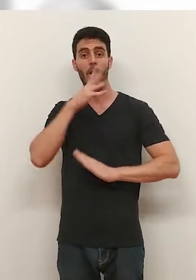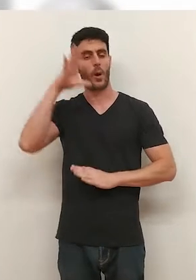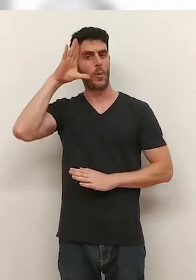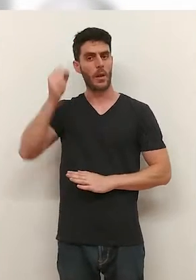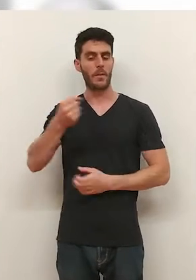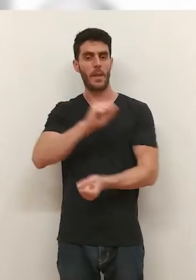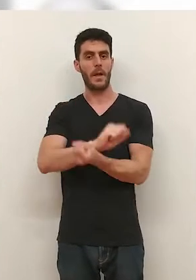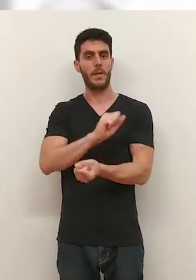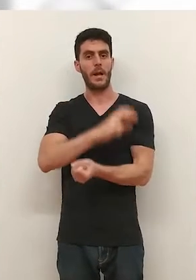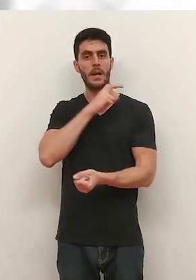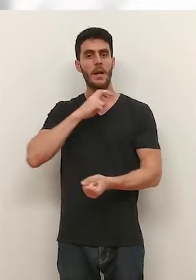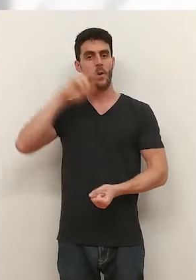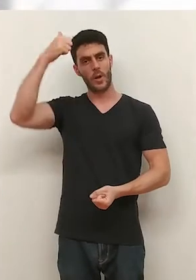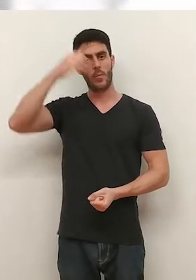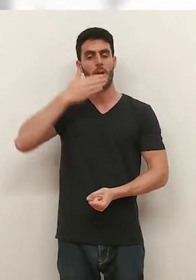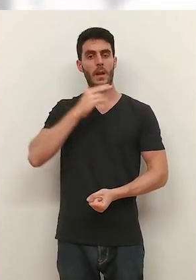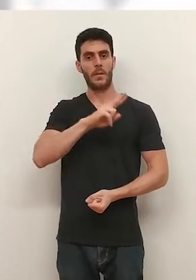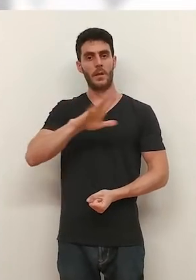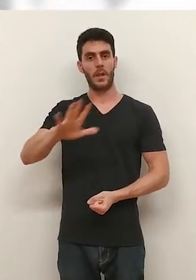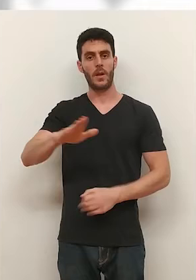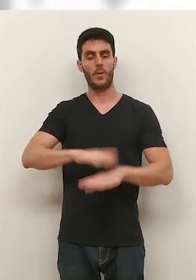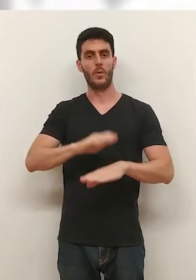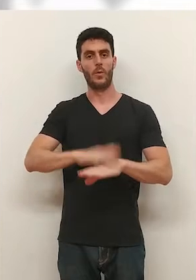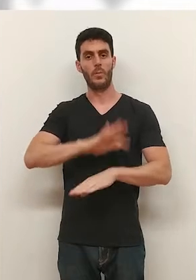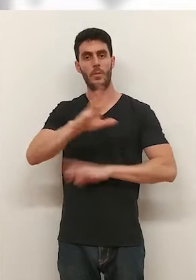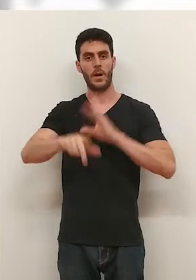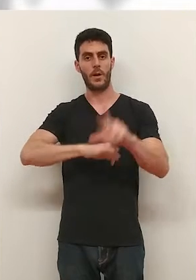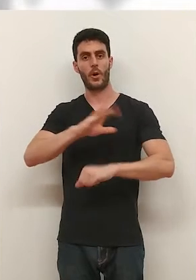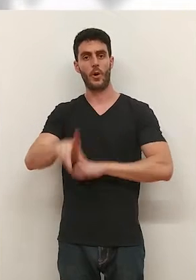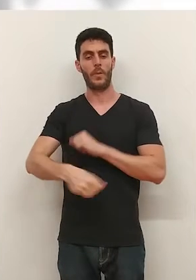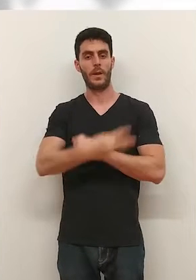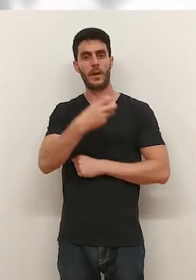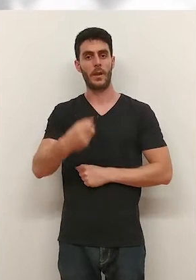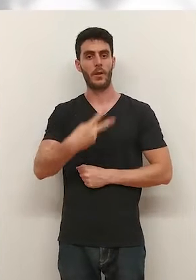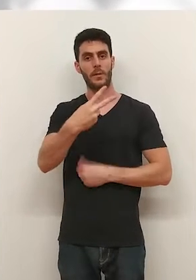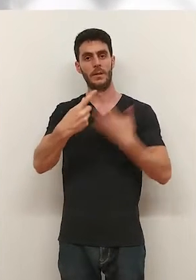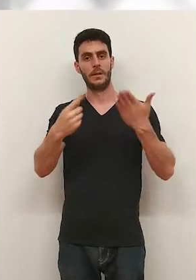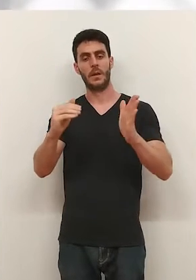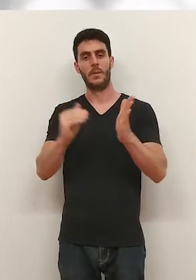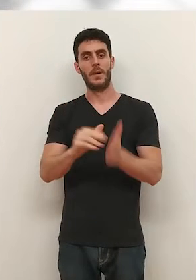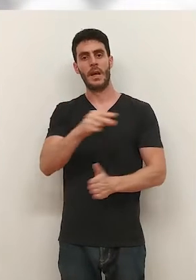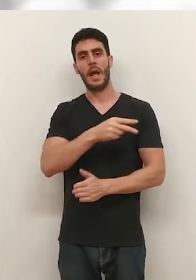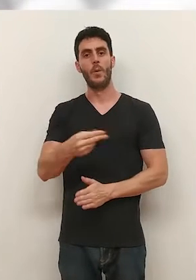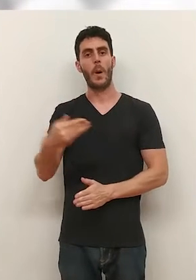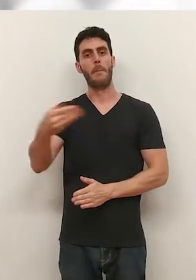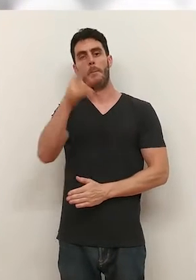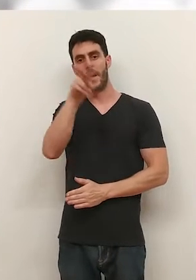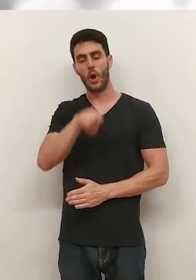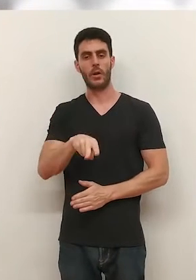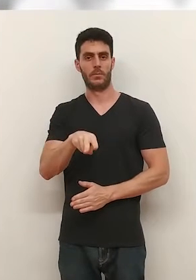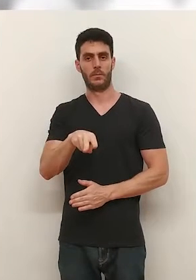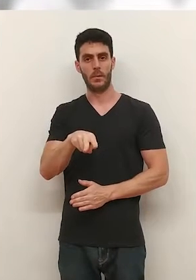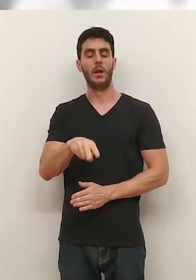Y les contamos ahora que la Guardia Civil ha detenido en Calahorra a un hombre de 25 años por el robo de más de 326.000 euros en